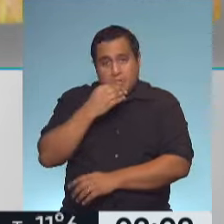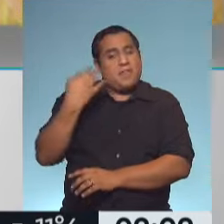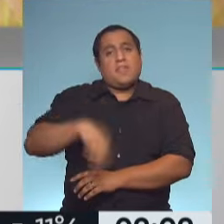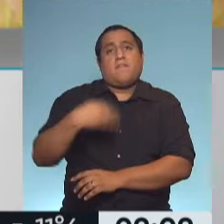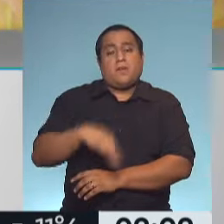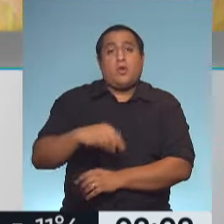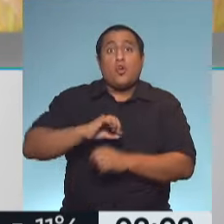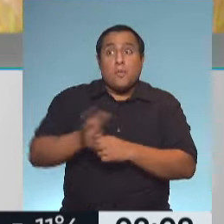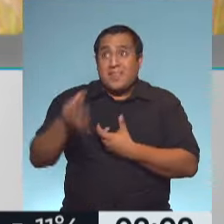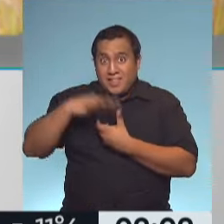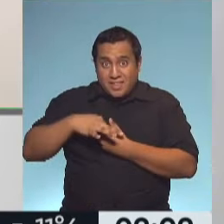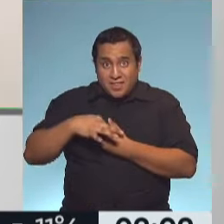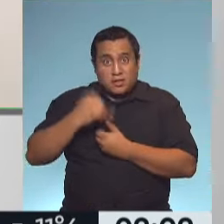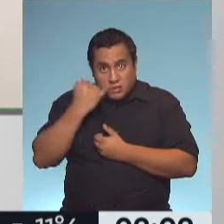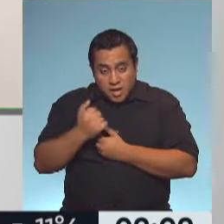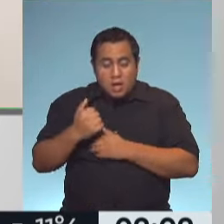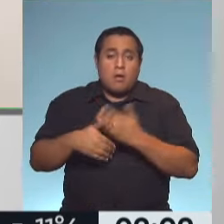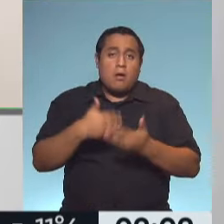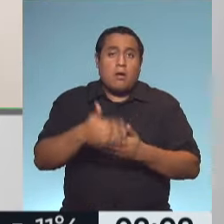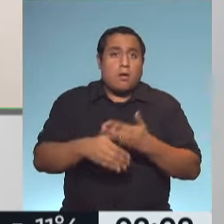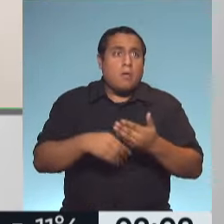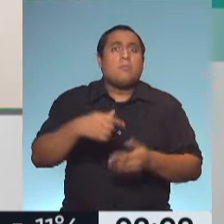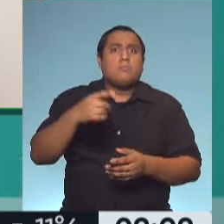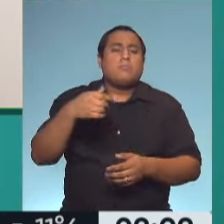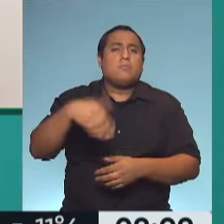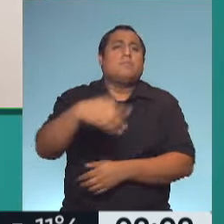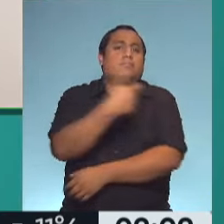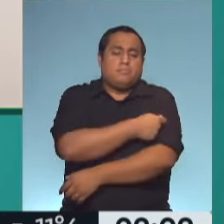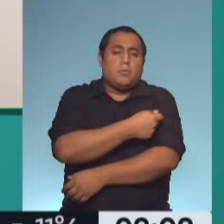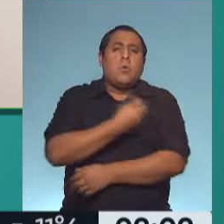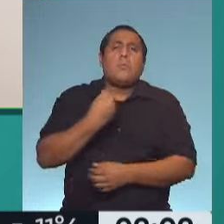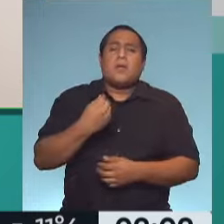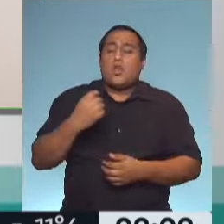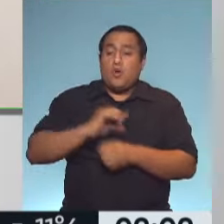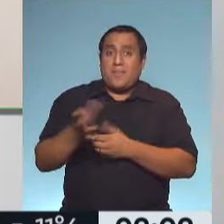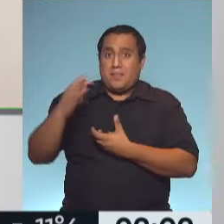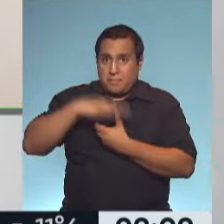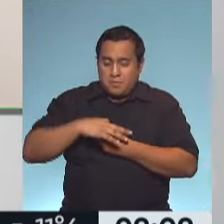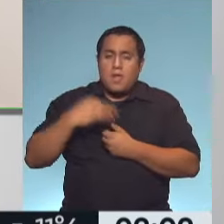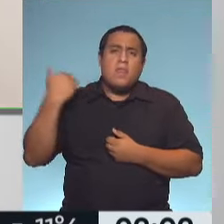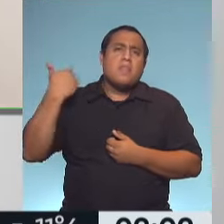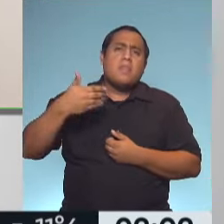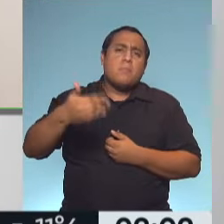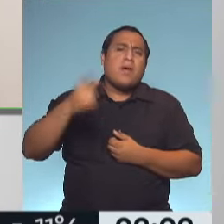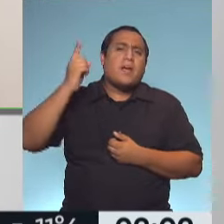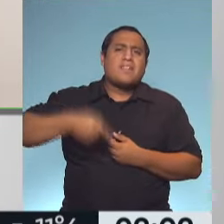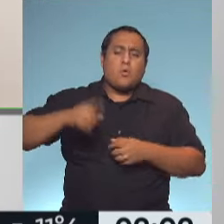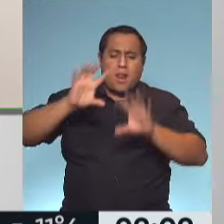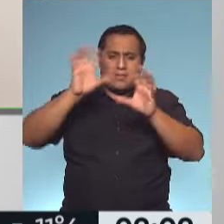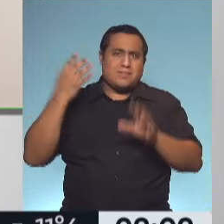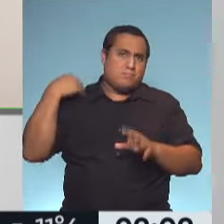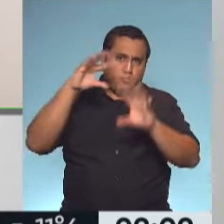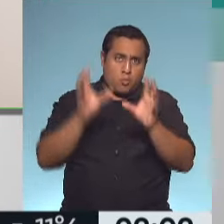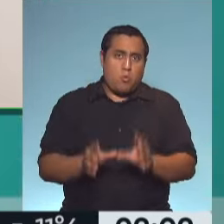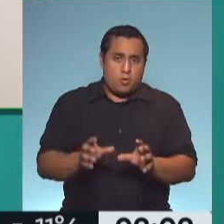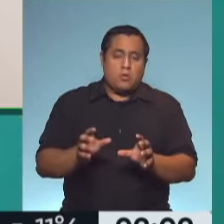si tuvo COVID, porque sabemos que una de las secuelas que deja de COVID en el pulmón son algunas secuelas, digamos, respiratorias como más para impulsión